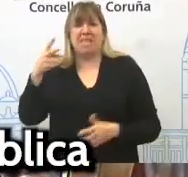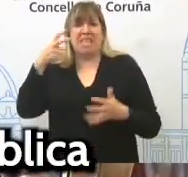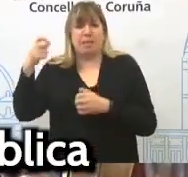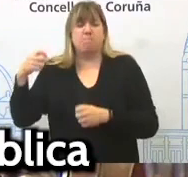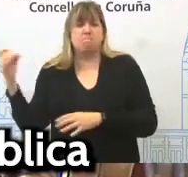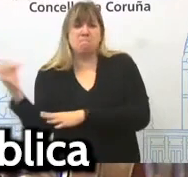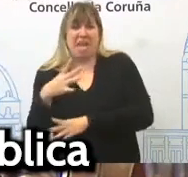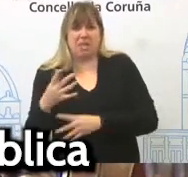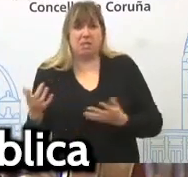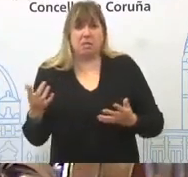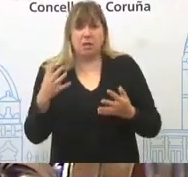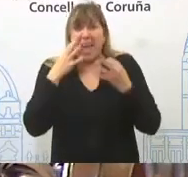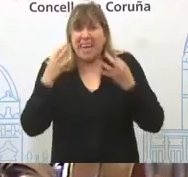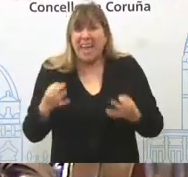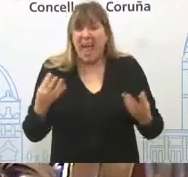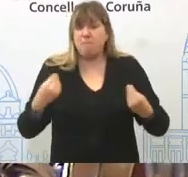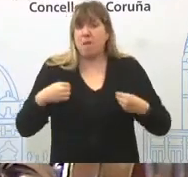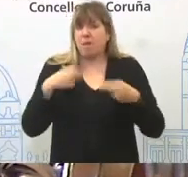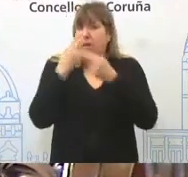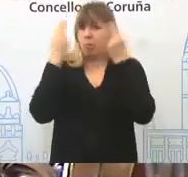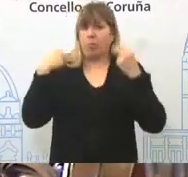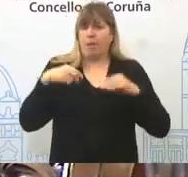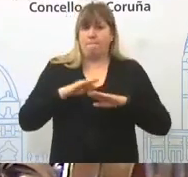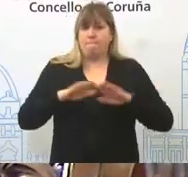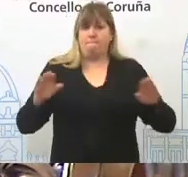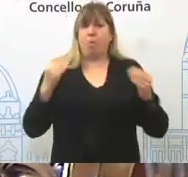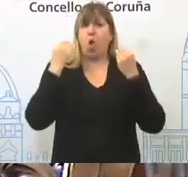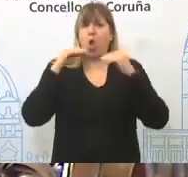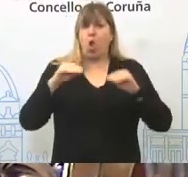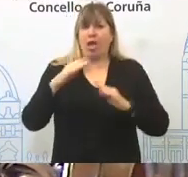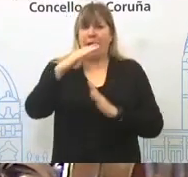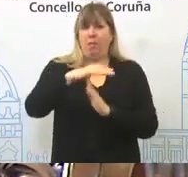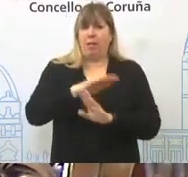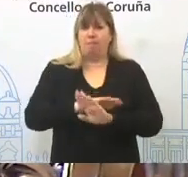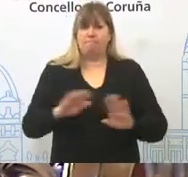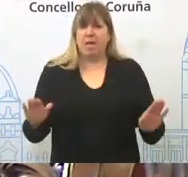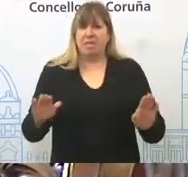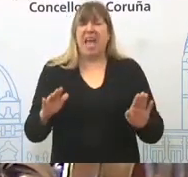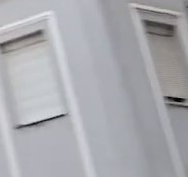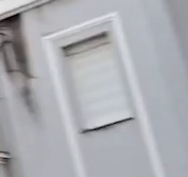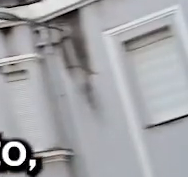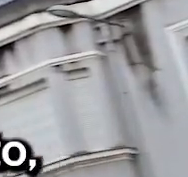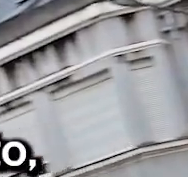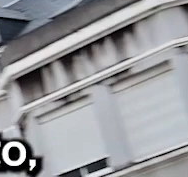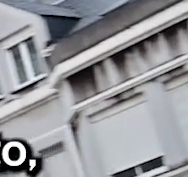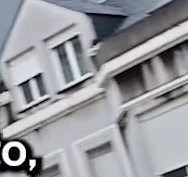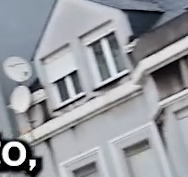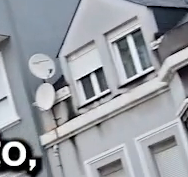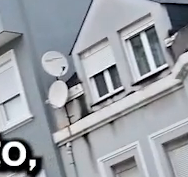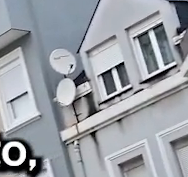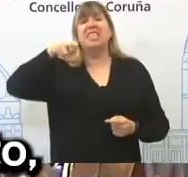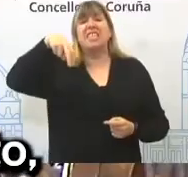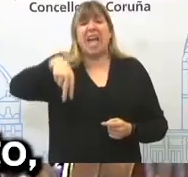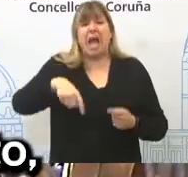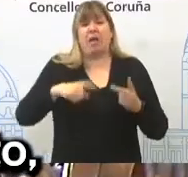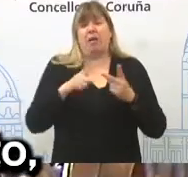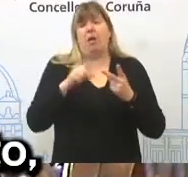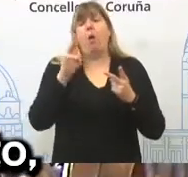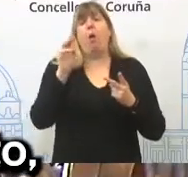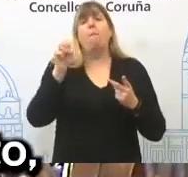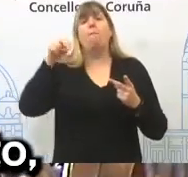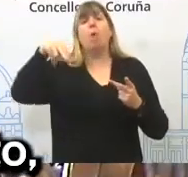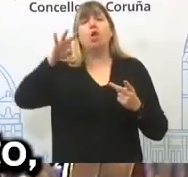pública está prácticamente parada. Hai dous proxectos únicamente de vivenda pública municipal. Os dous proceden